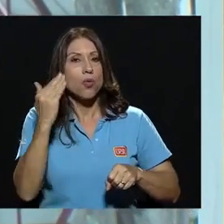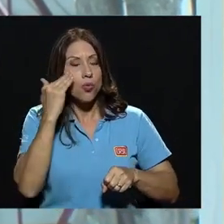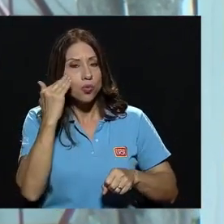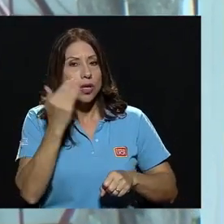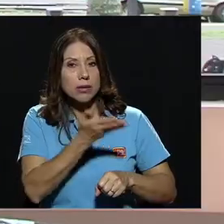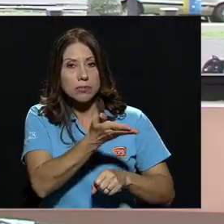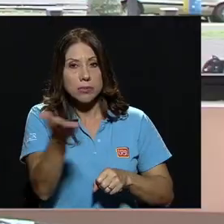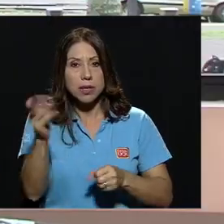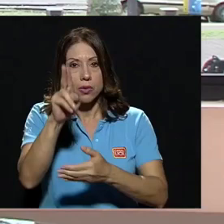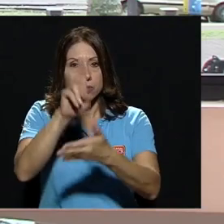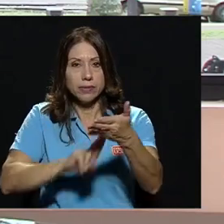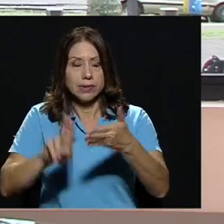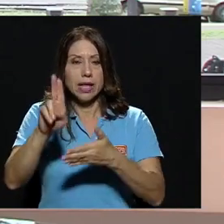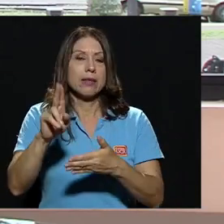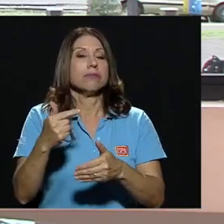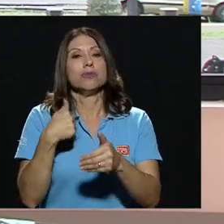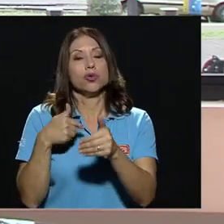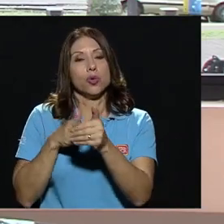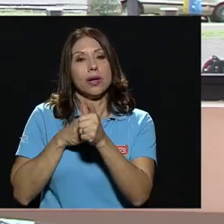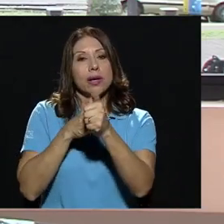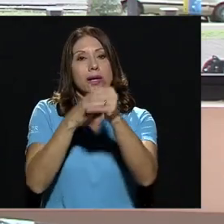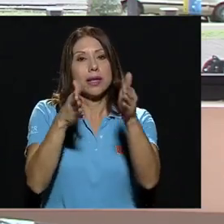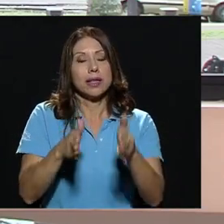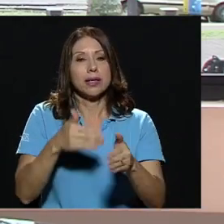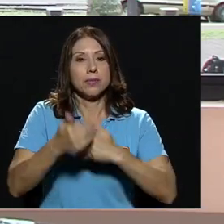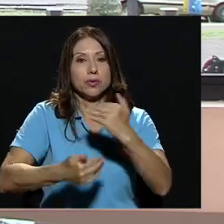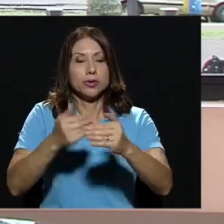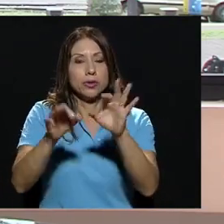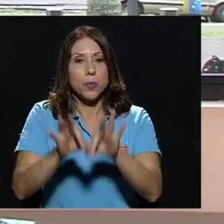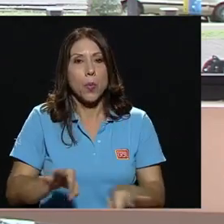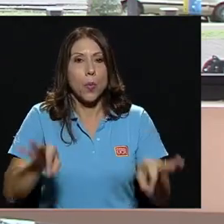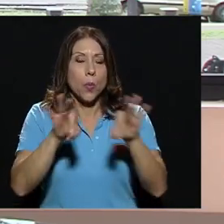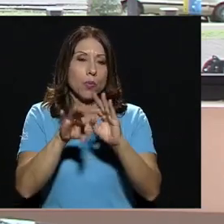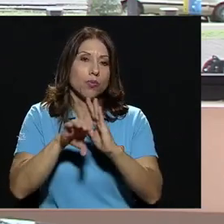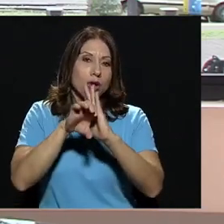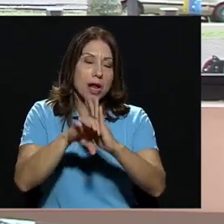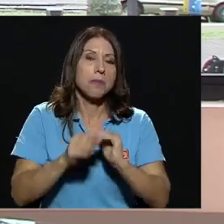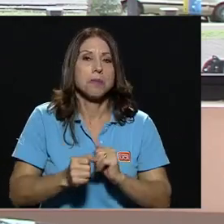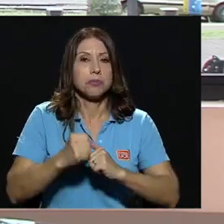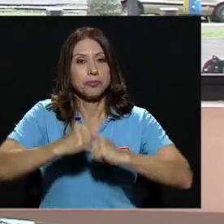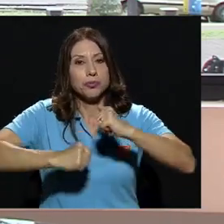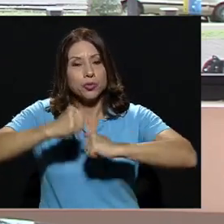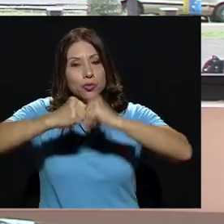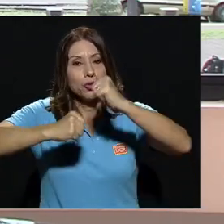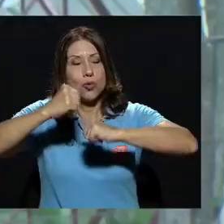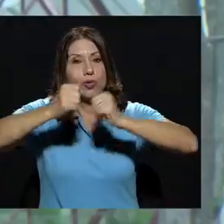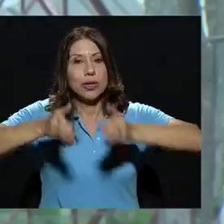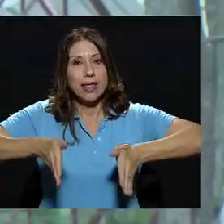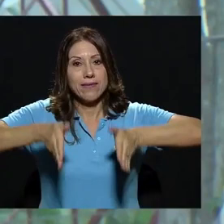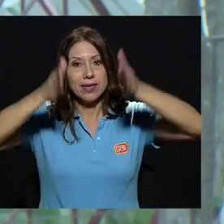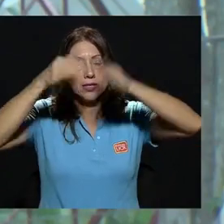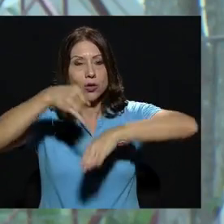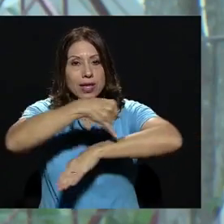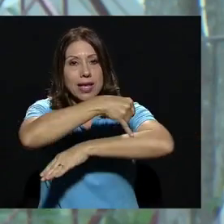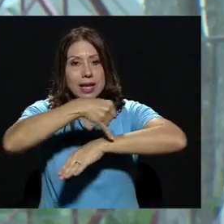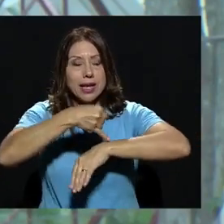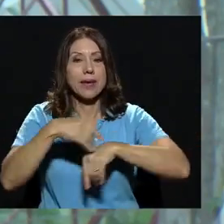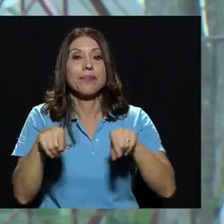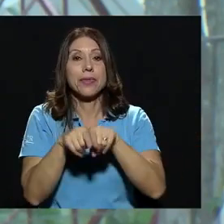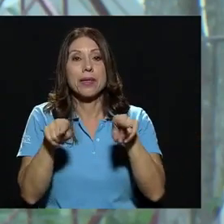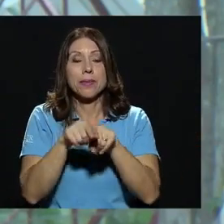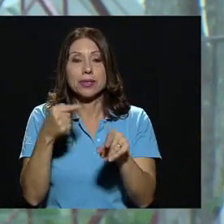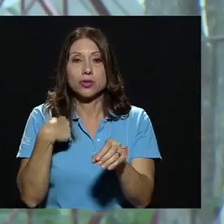universidad. liderado procesos importantes como son la construcción del edificio de ingeniería. Además de eso